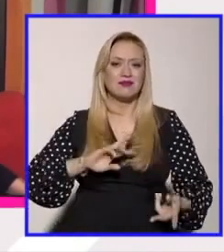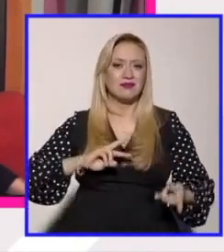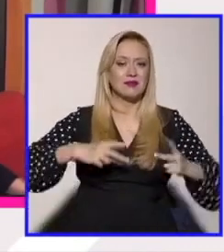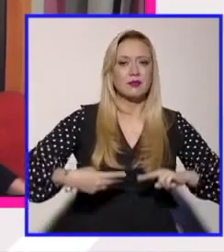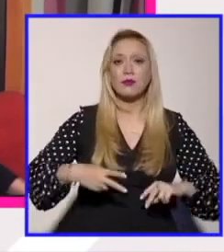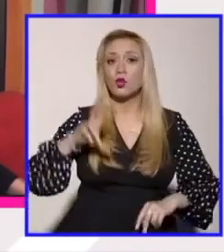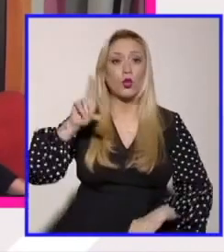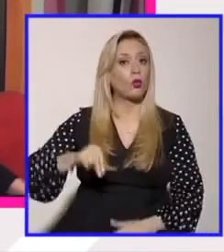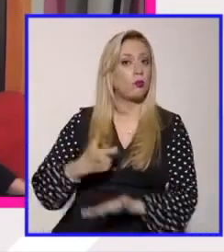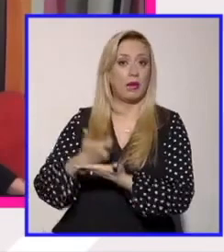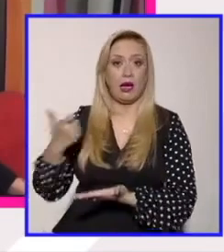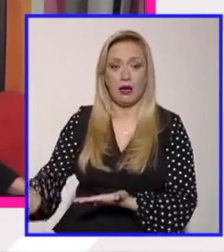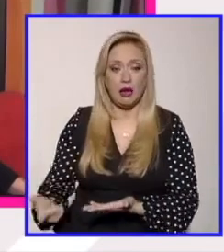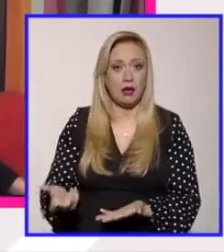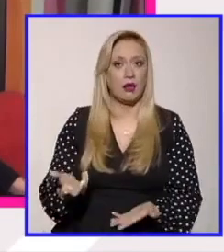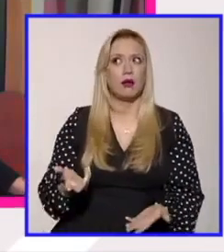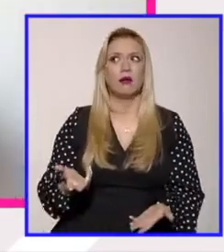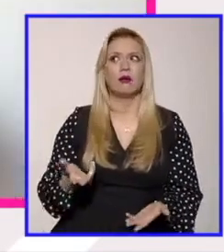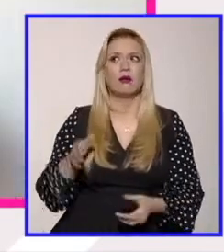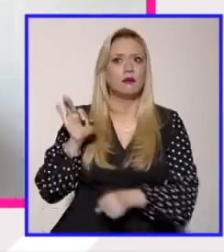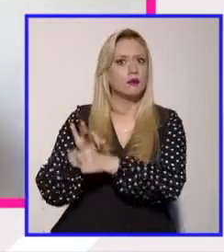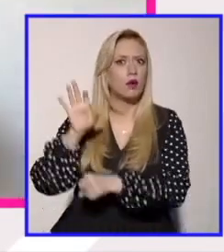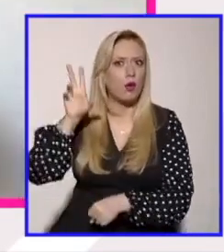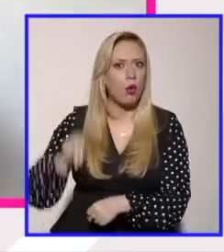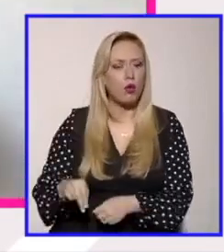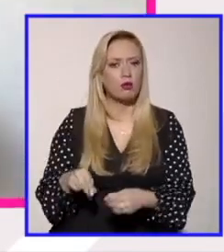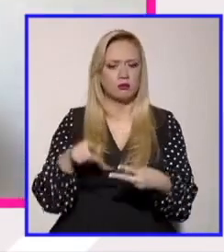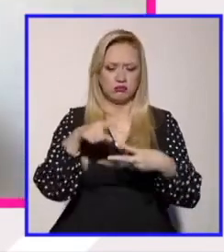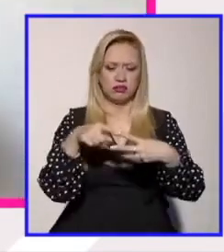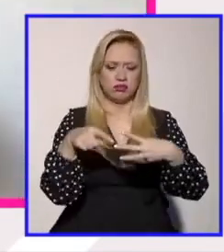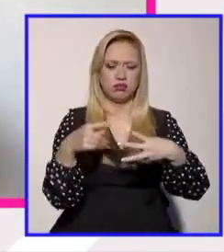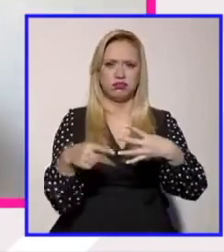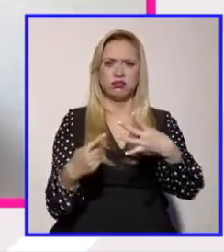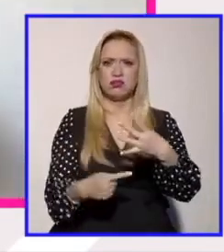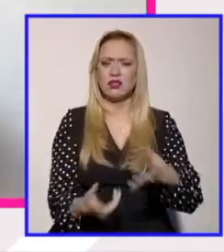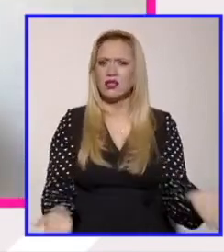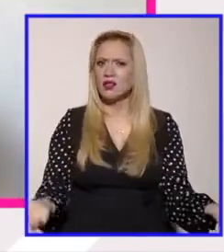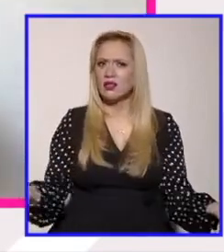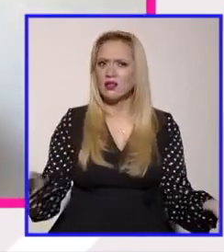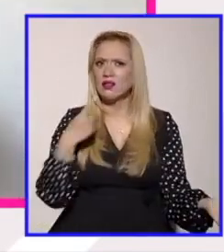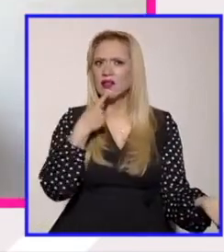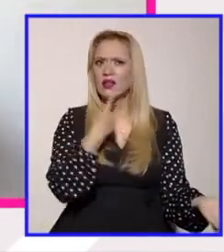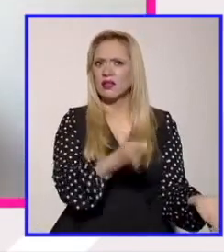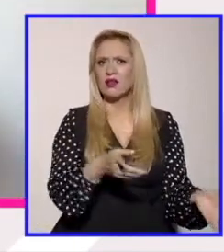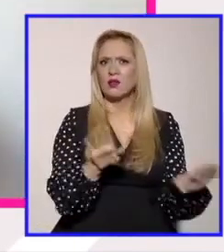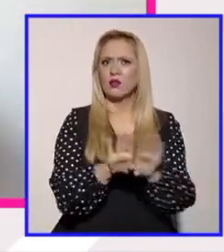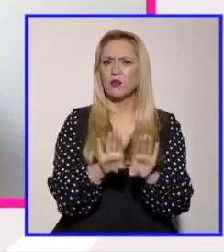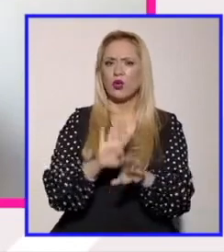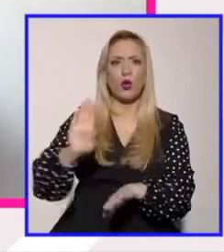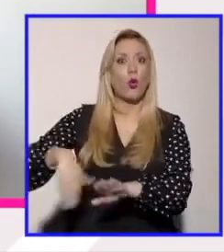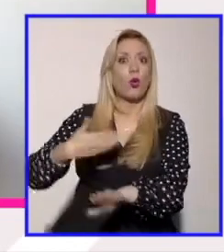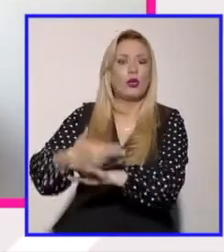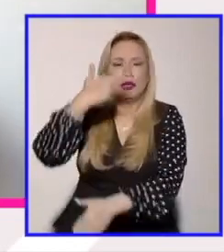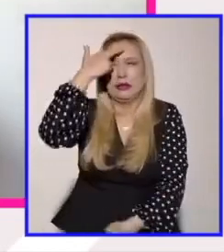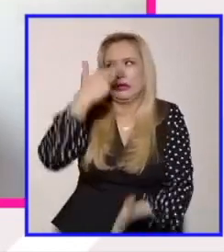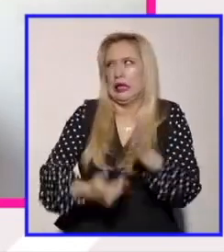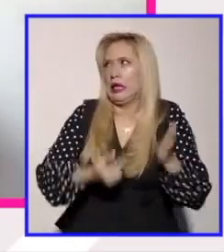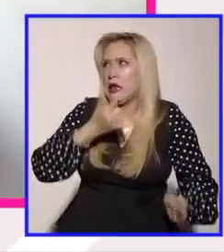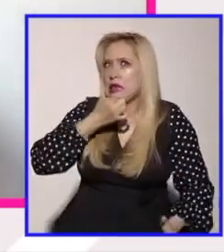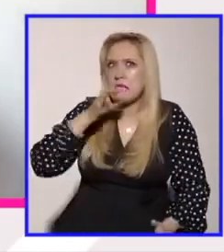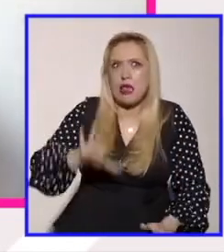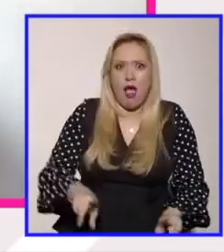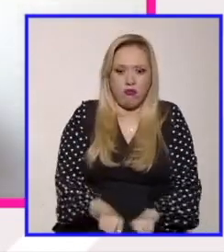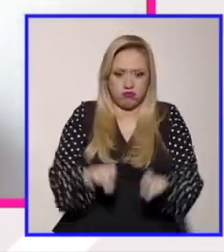existencia de las personas trans esta iniciativa que nos dice Ofelia contra niñas me parece una cosa